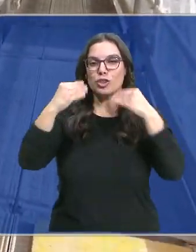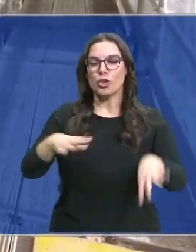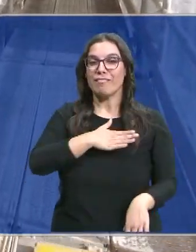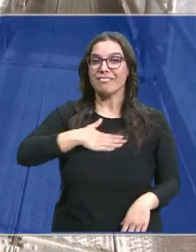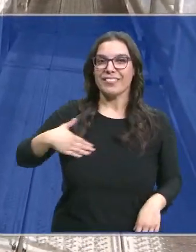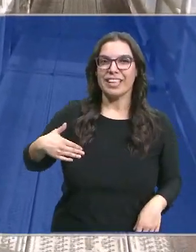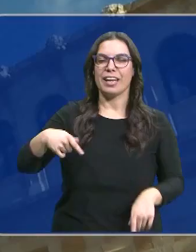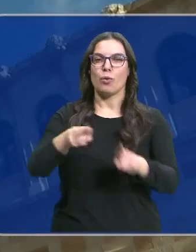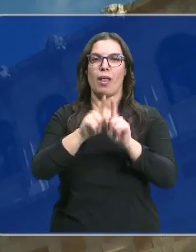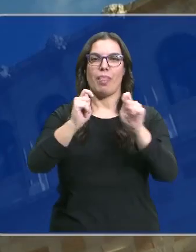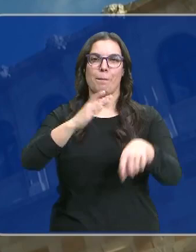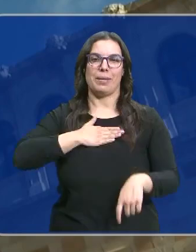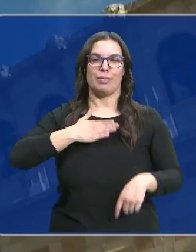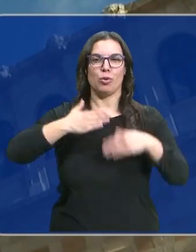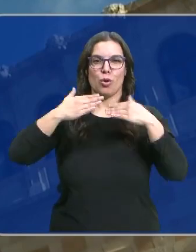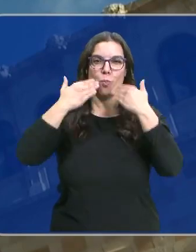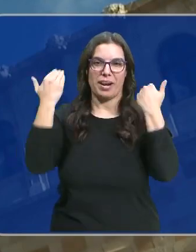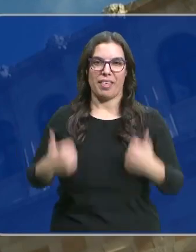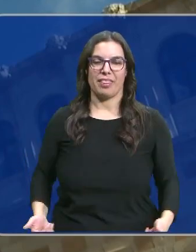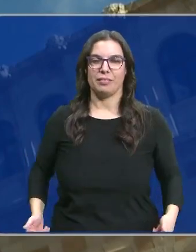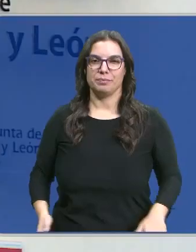convertirse en patrimonio de la humanidad.